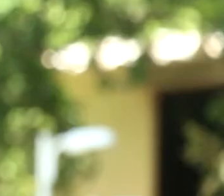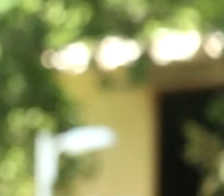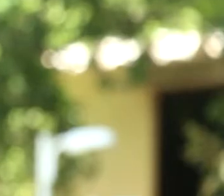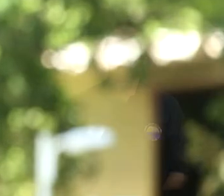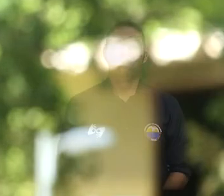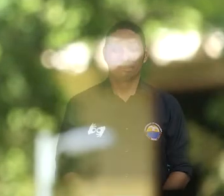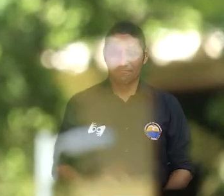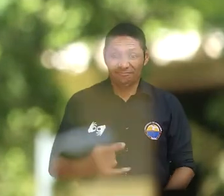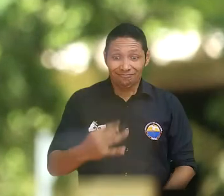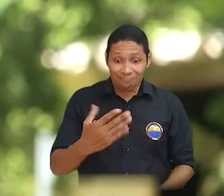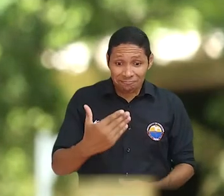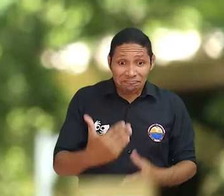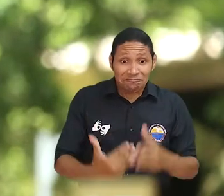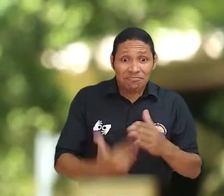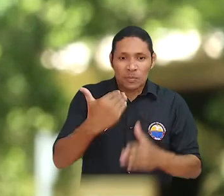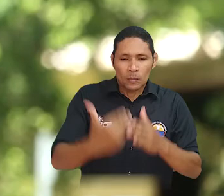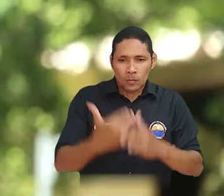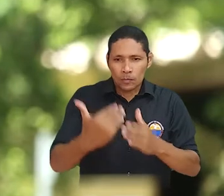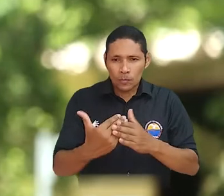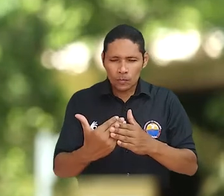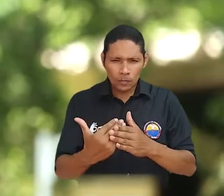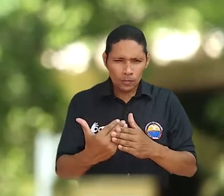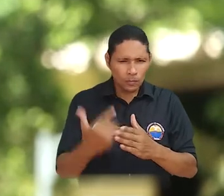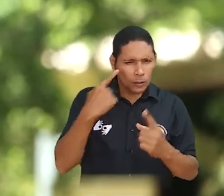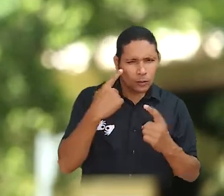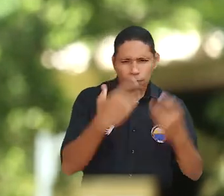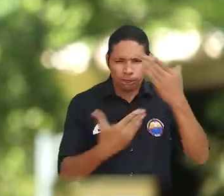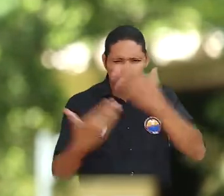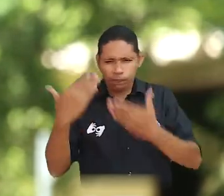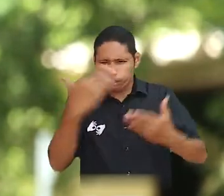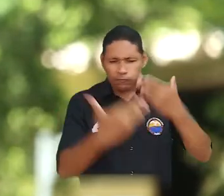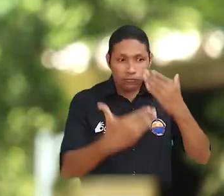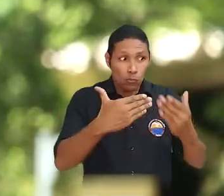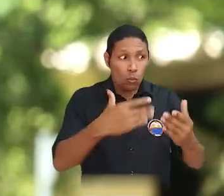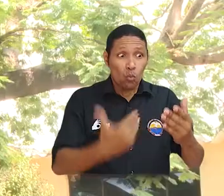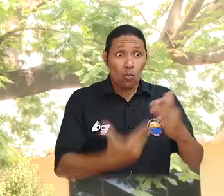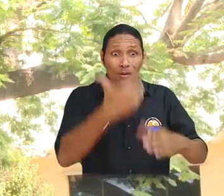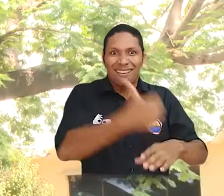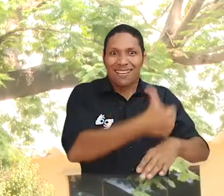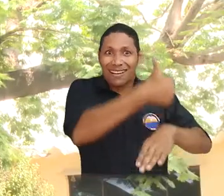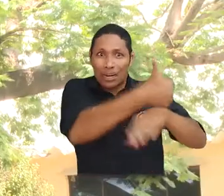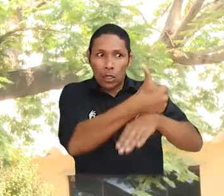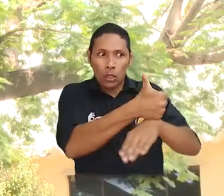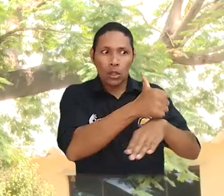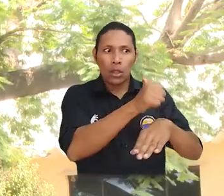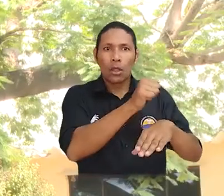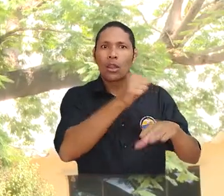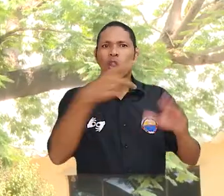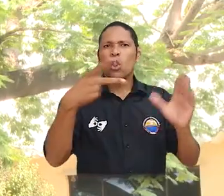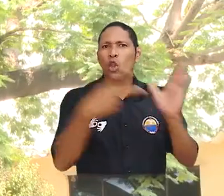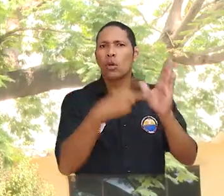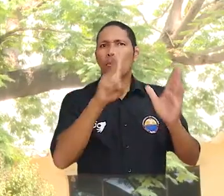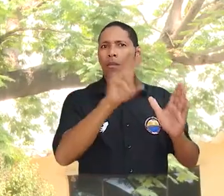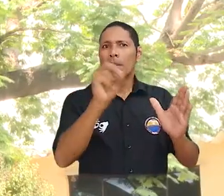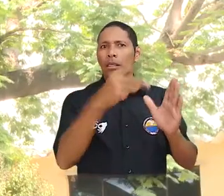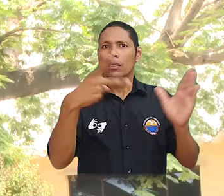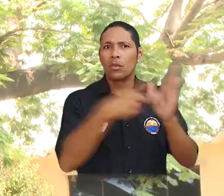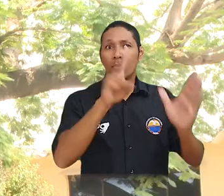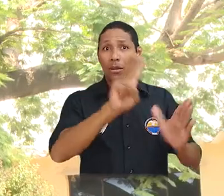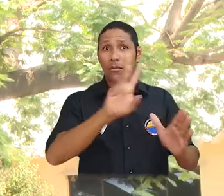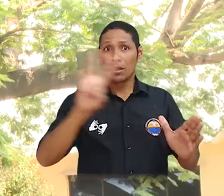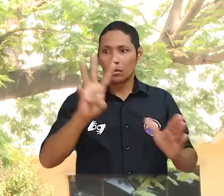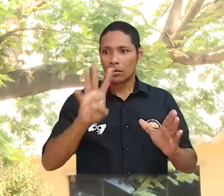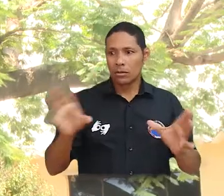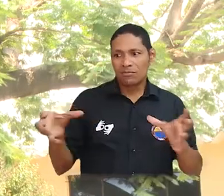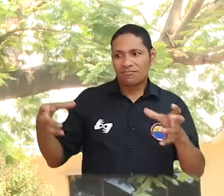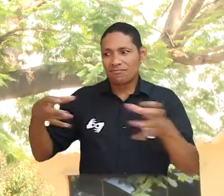Como punto de partida para el proceso de consulta del rector periodo 2020-2024, durante una reunión desarrollada en el